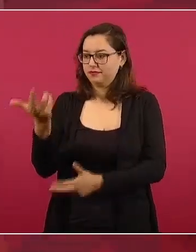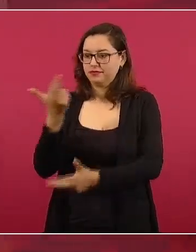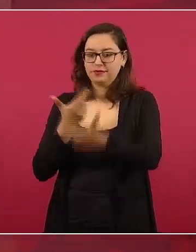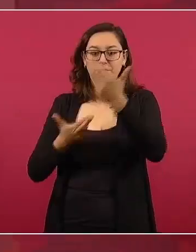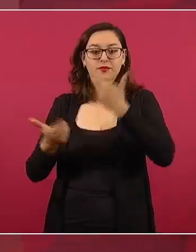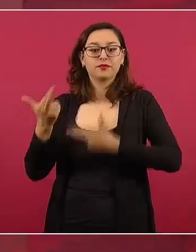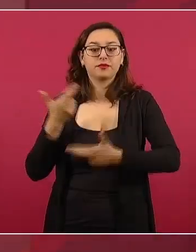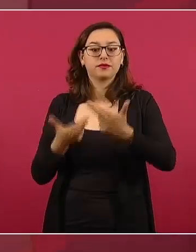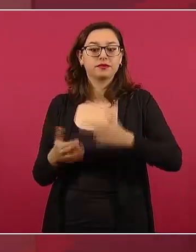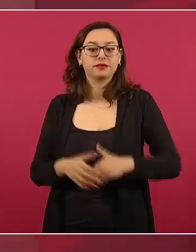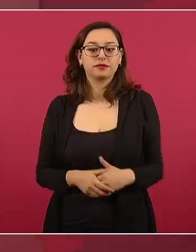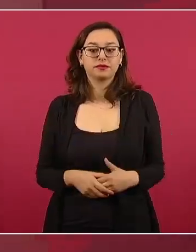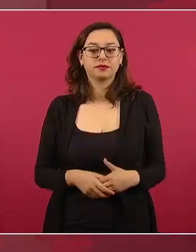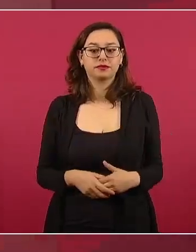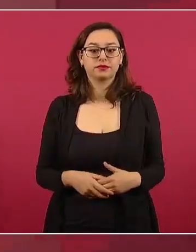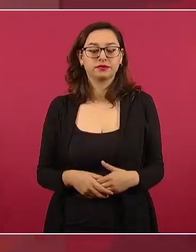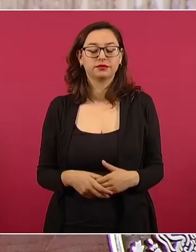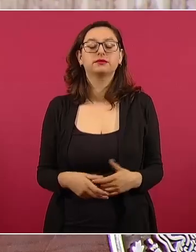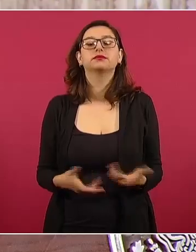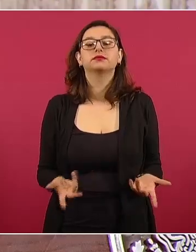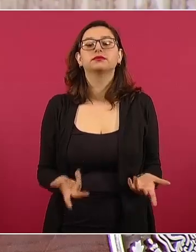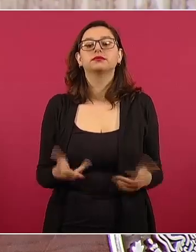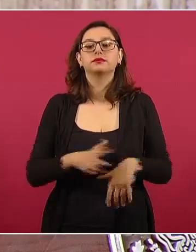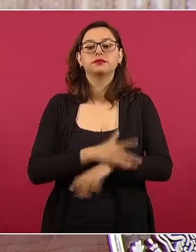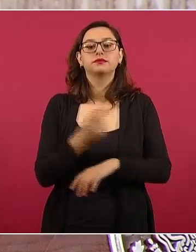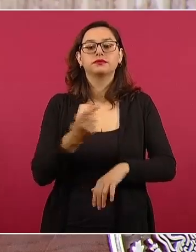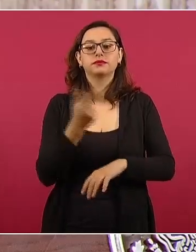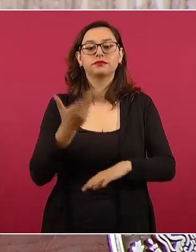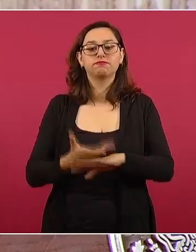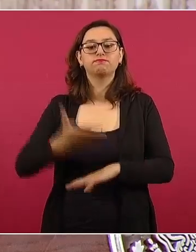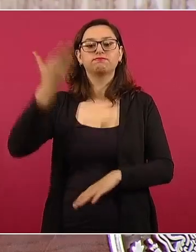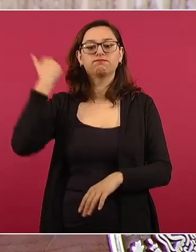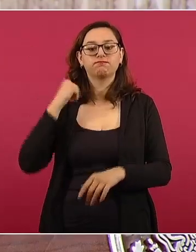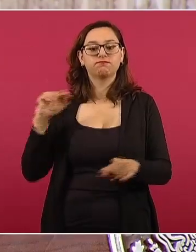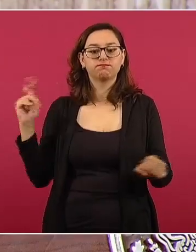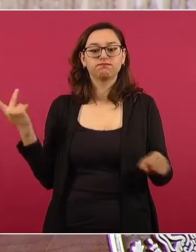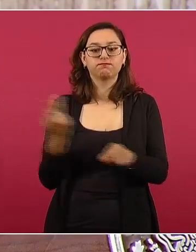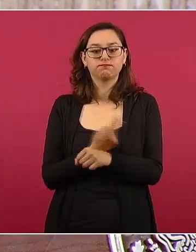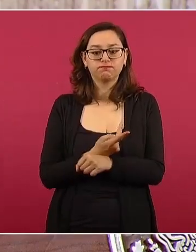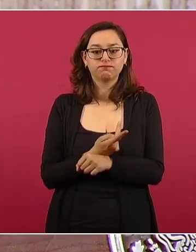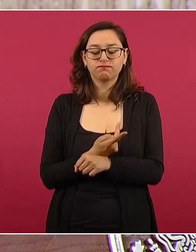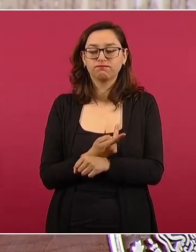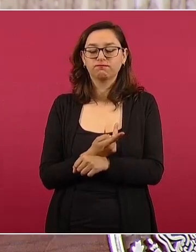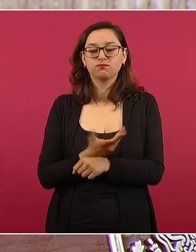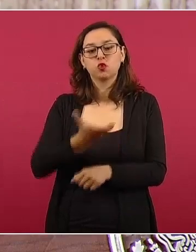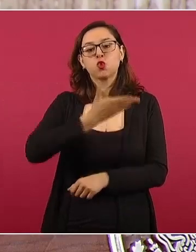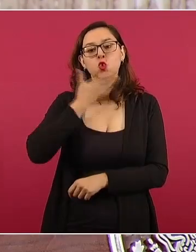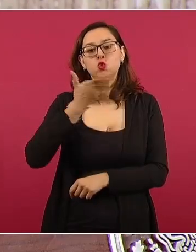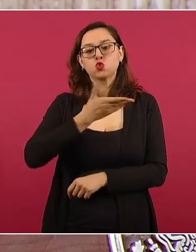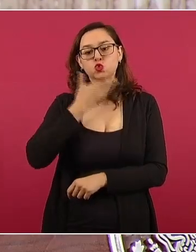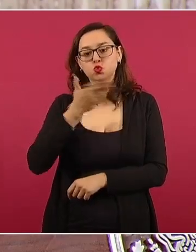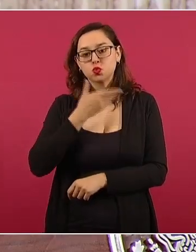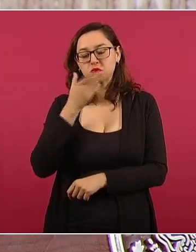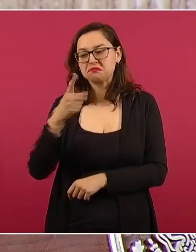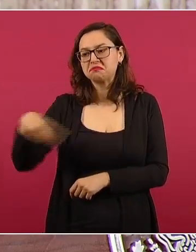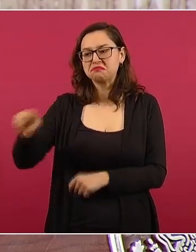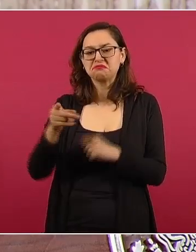al final hasta se les tenía que devolver lo confiscado,